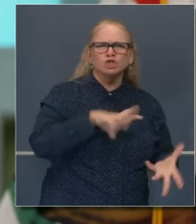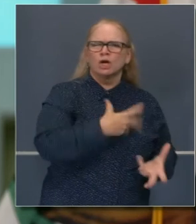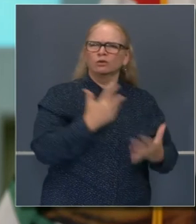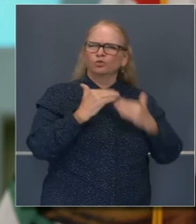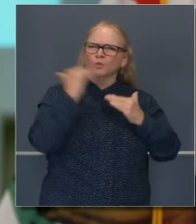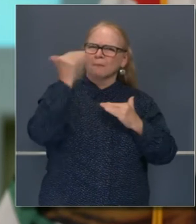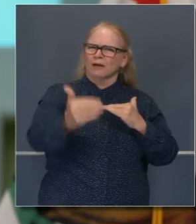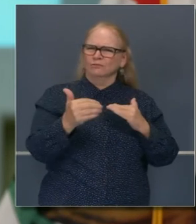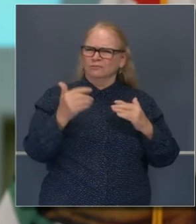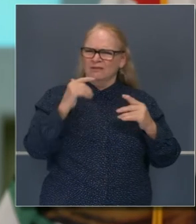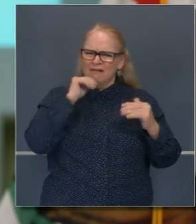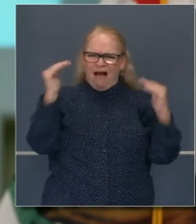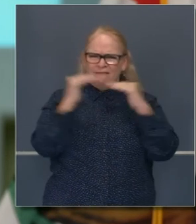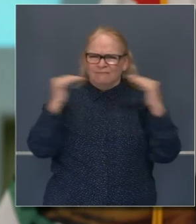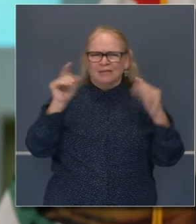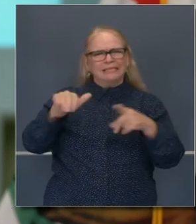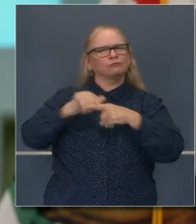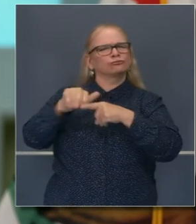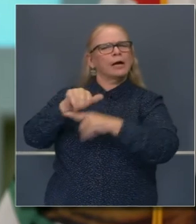prácticas